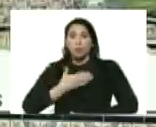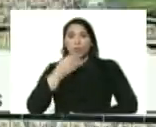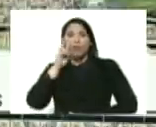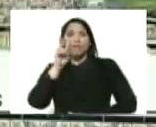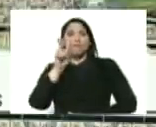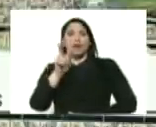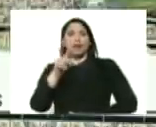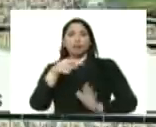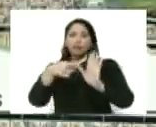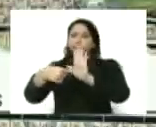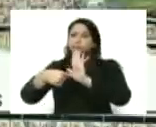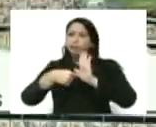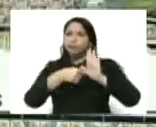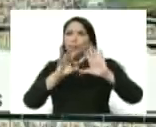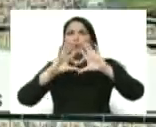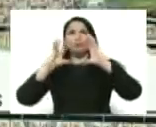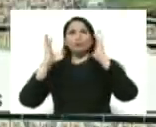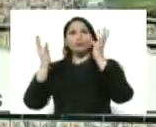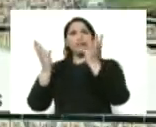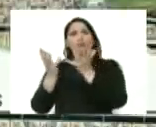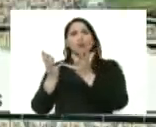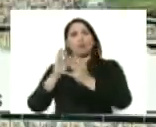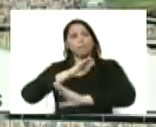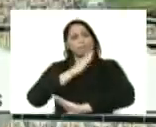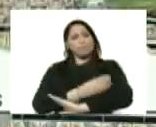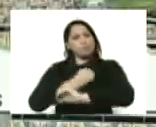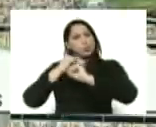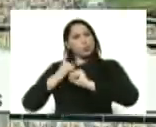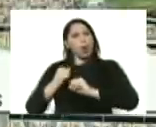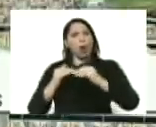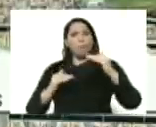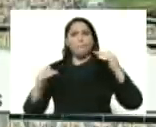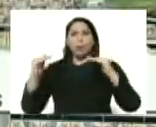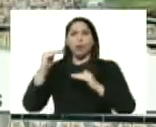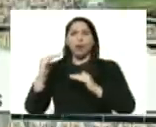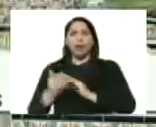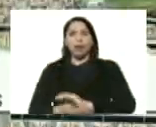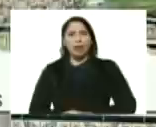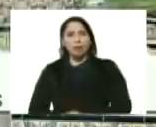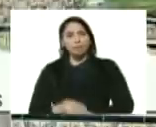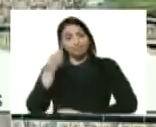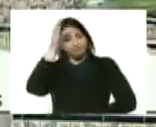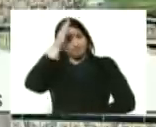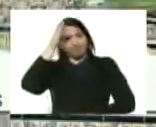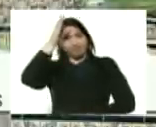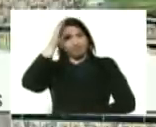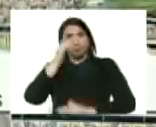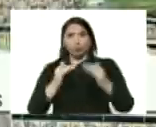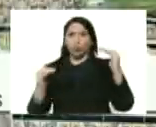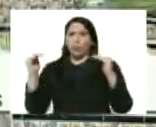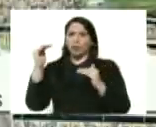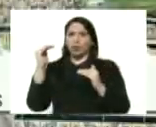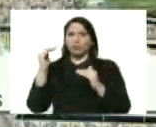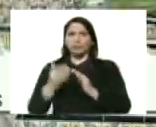mostrado al mundo su fortaleza moral, su conciencia superior,